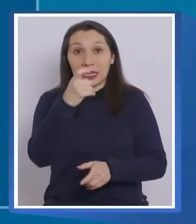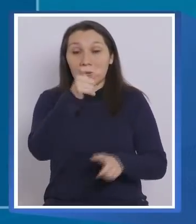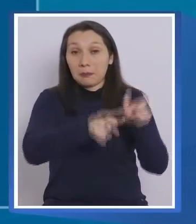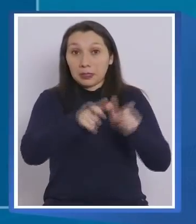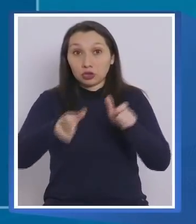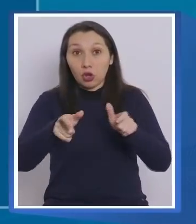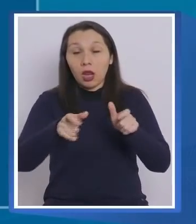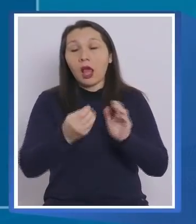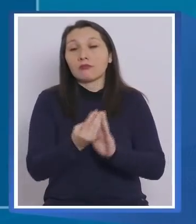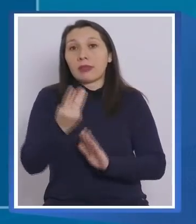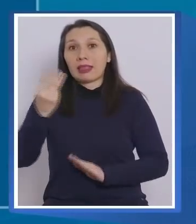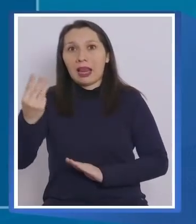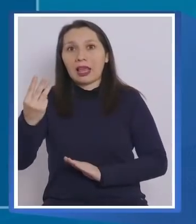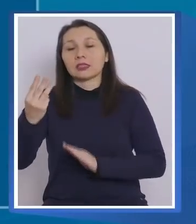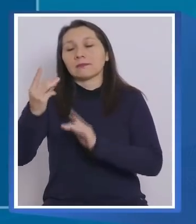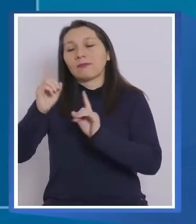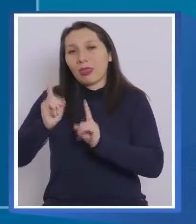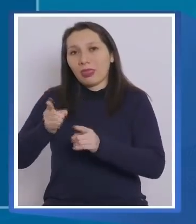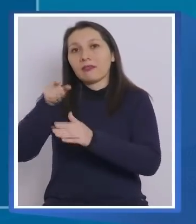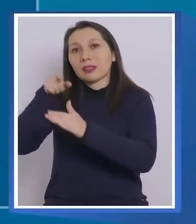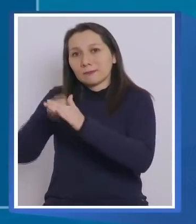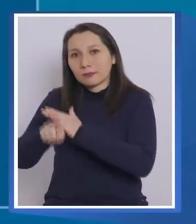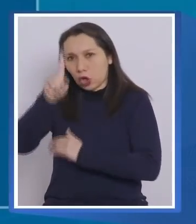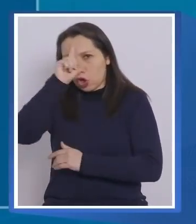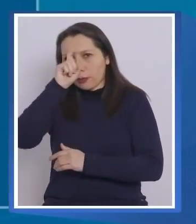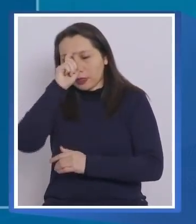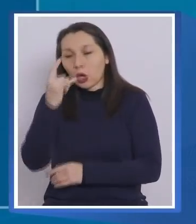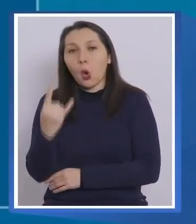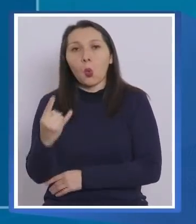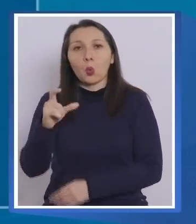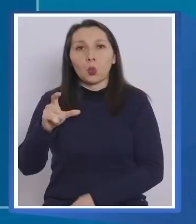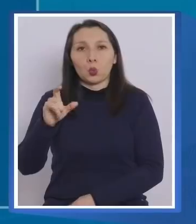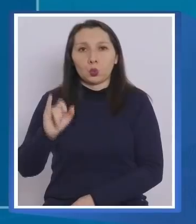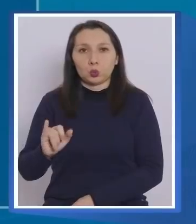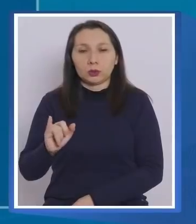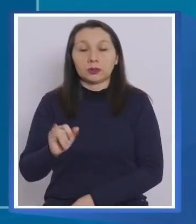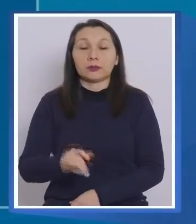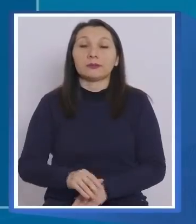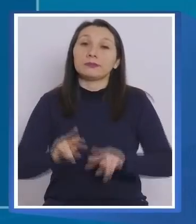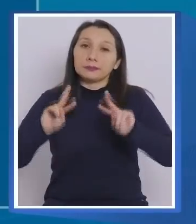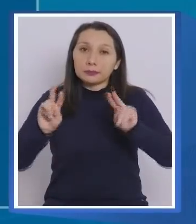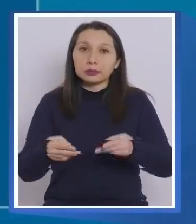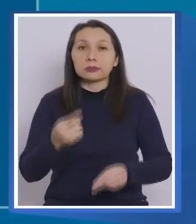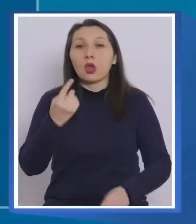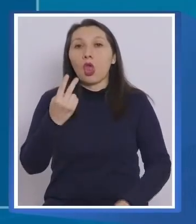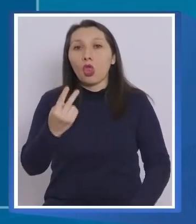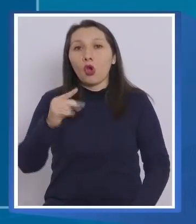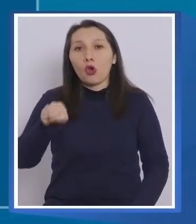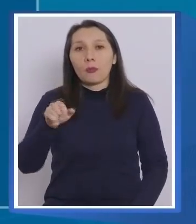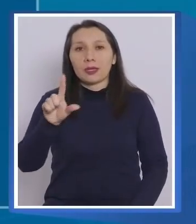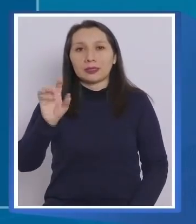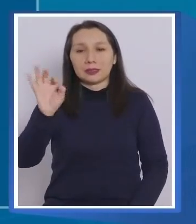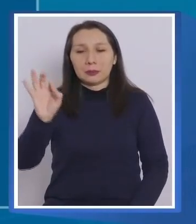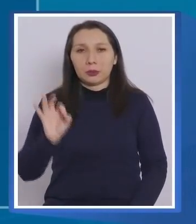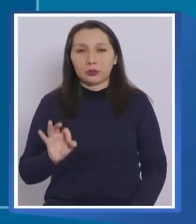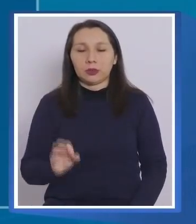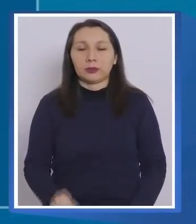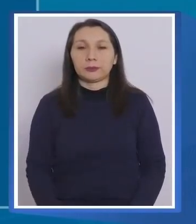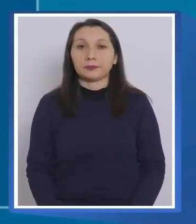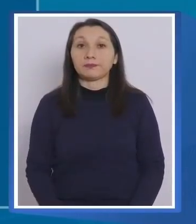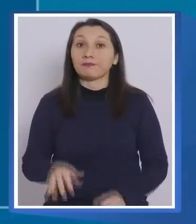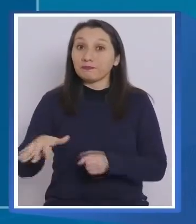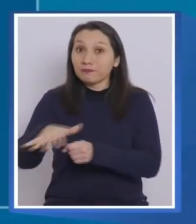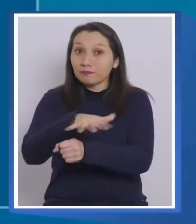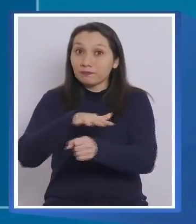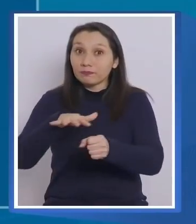contagiadas han sido hospitalizadas en una unidad de cuidados intensivos. Representa esto un 2,7%. En este